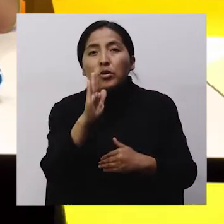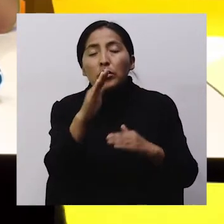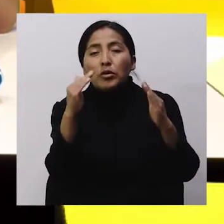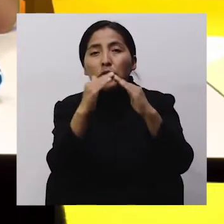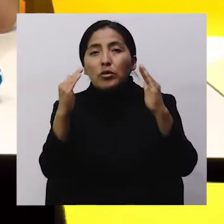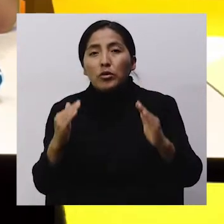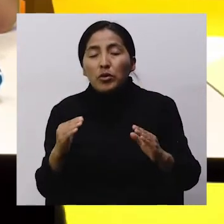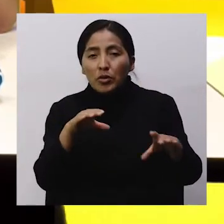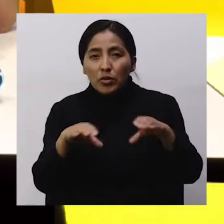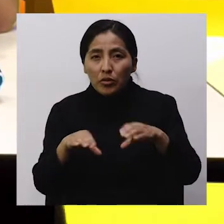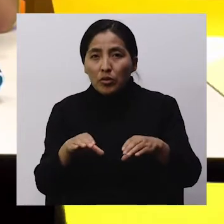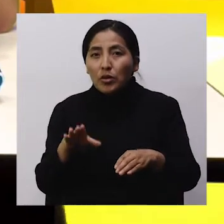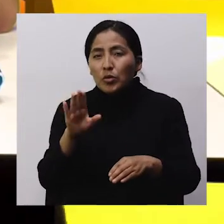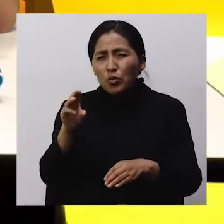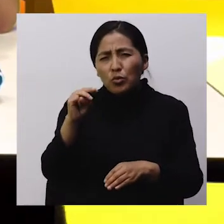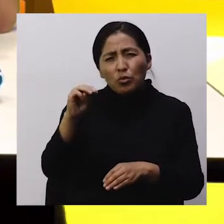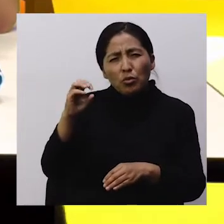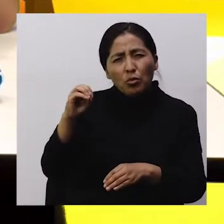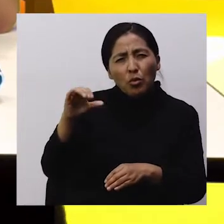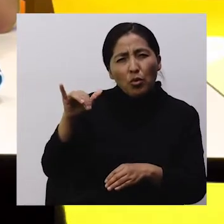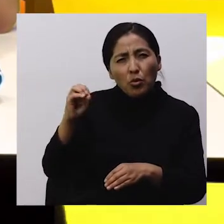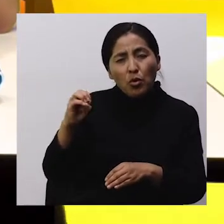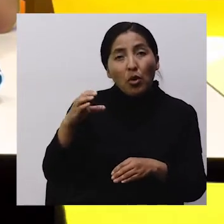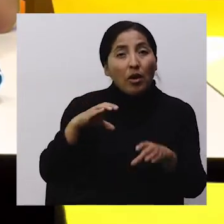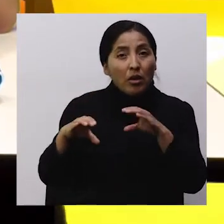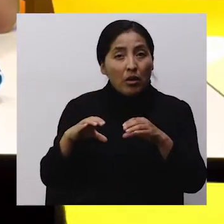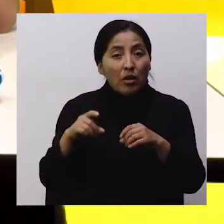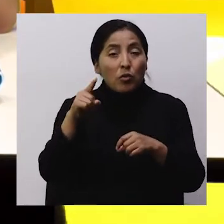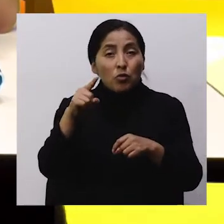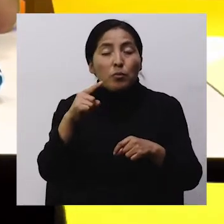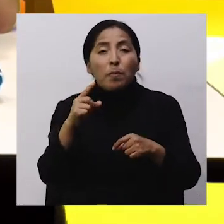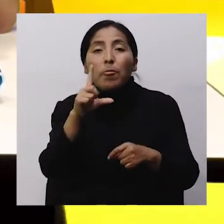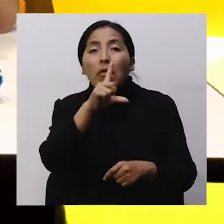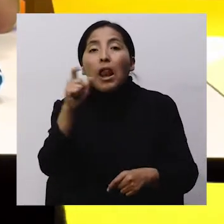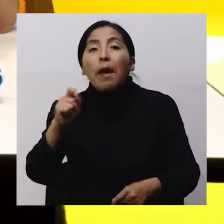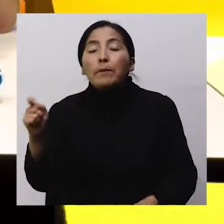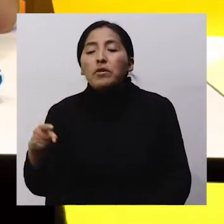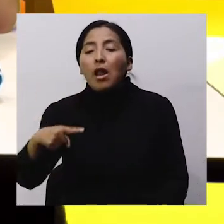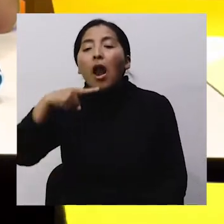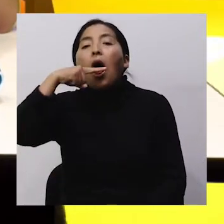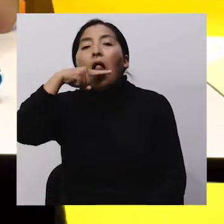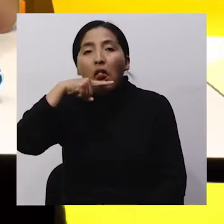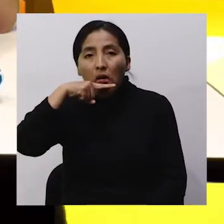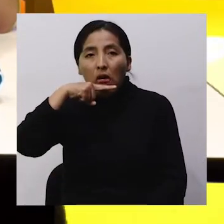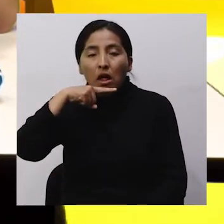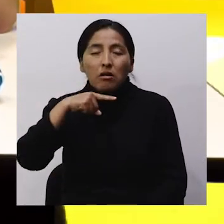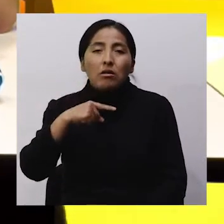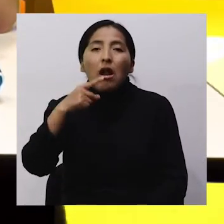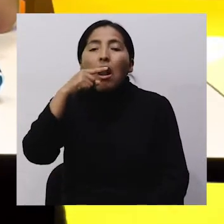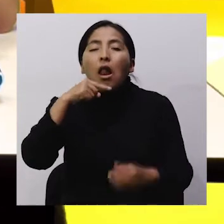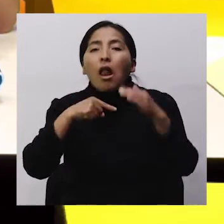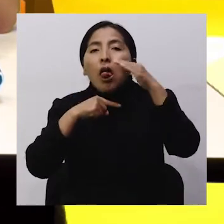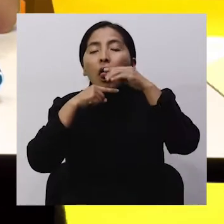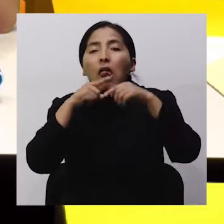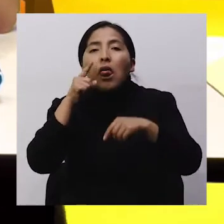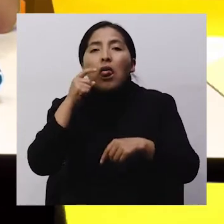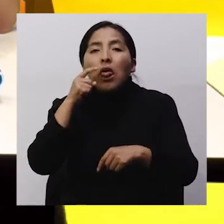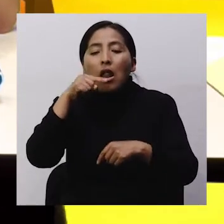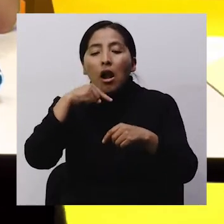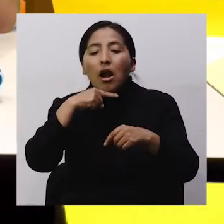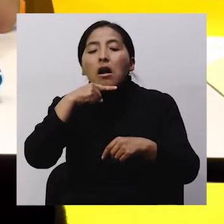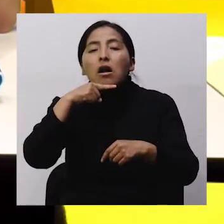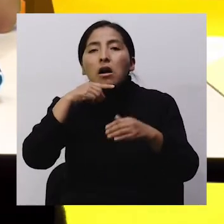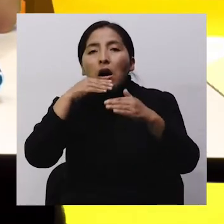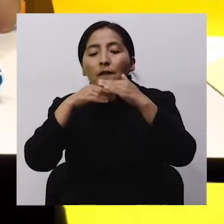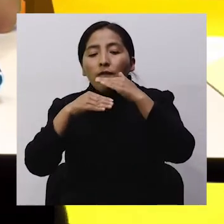eso ¿No? ¿Ya te has hecho eso alguna vez? No Ponerte un lapicito en la boca Y empezar a leer Y eso te ayuda a